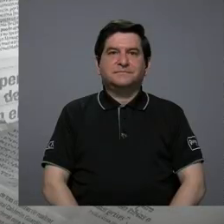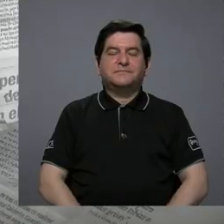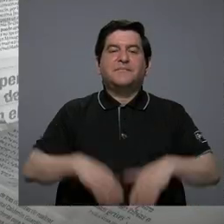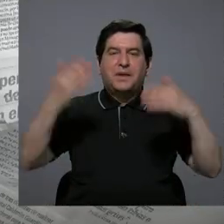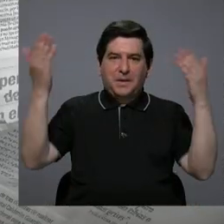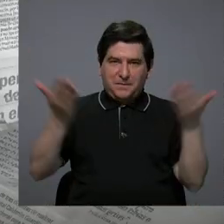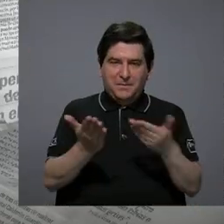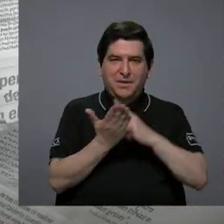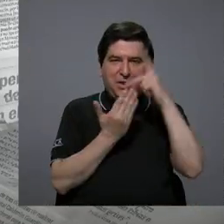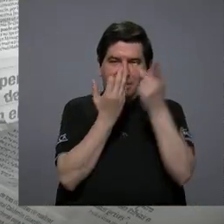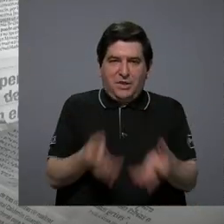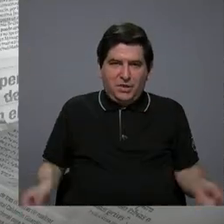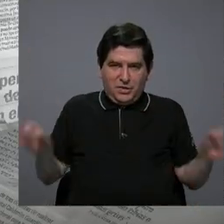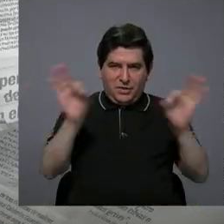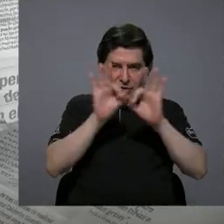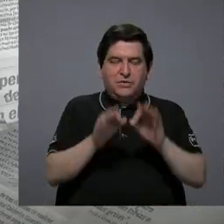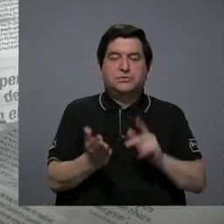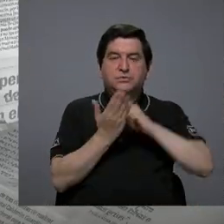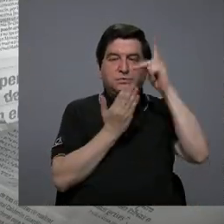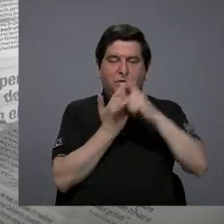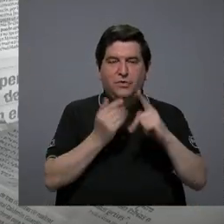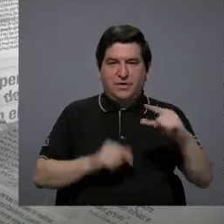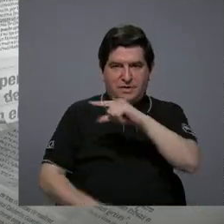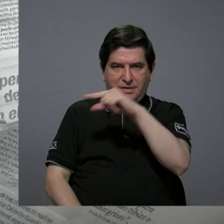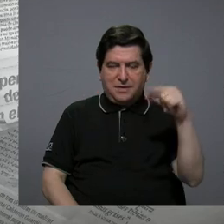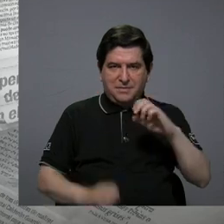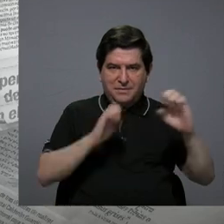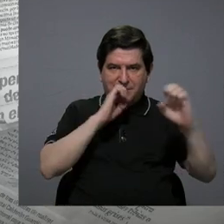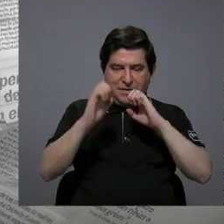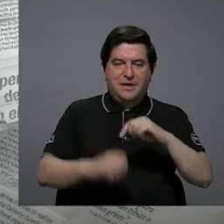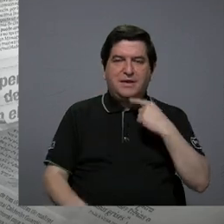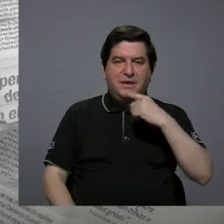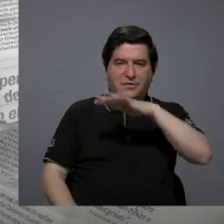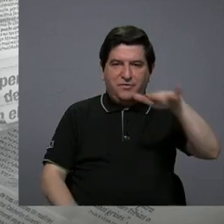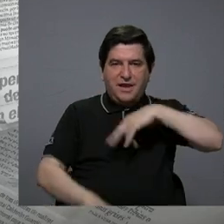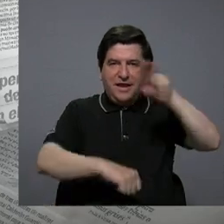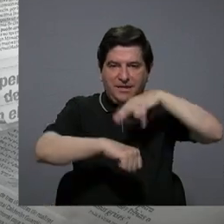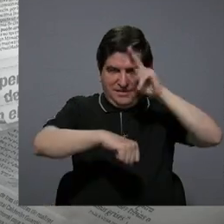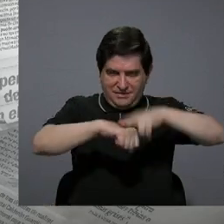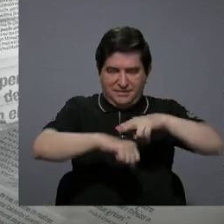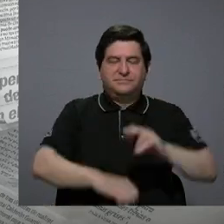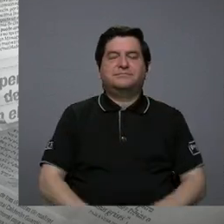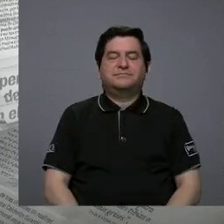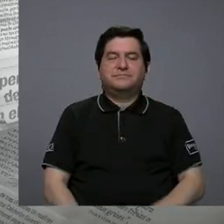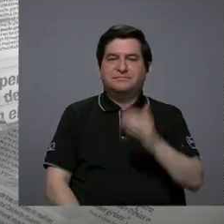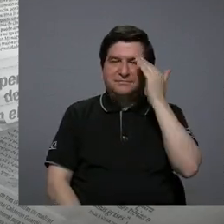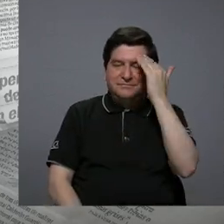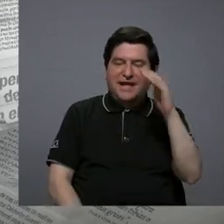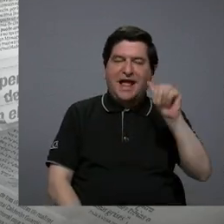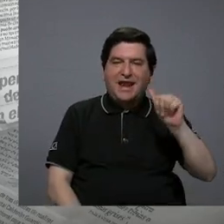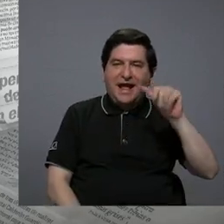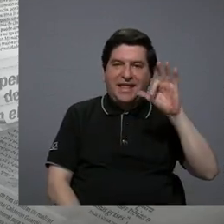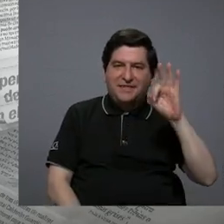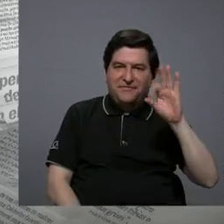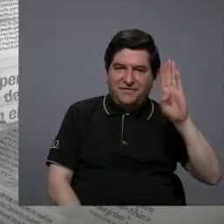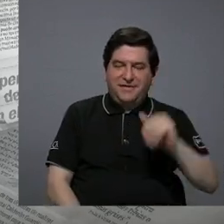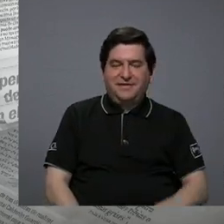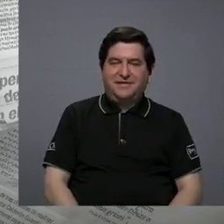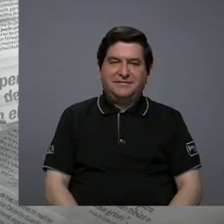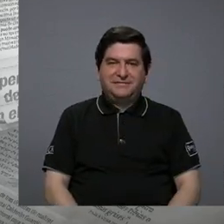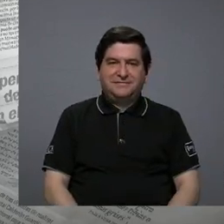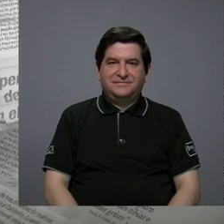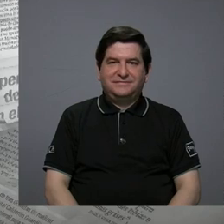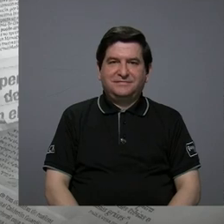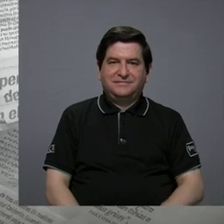Bienvenidos a Lo que importa, un programa semanal de entrevistas sobre la realidad nacional. Les saluda Alejandra Fernández Bonilla